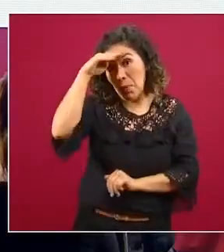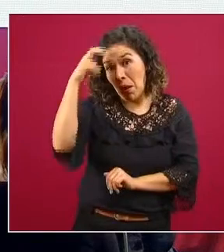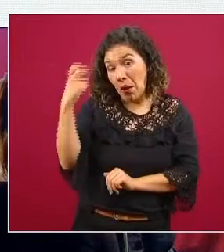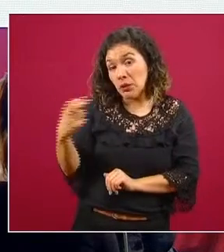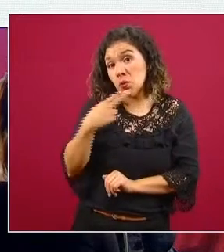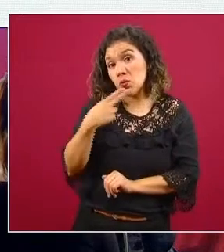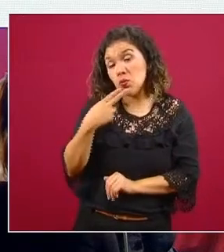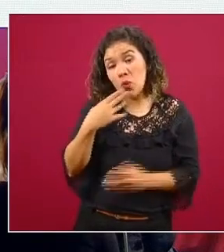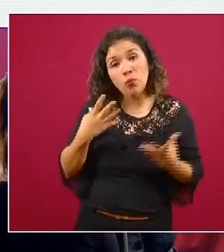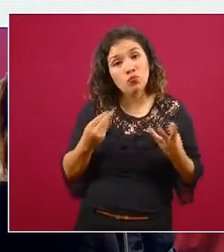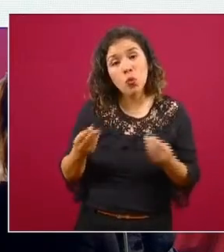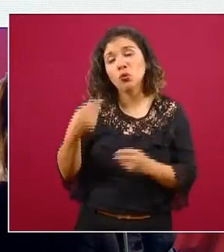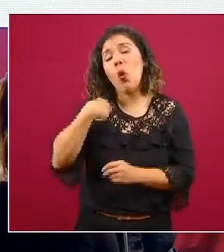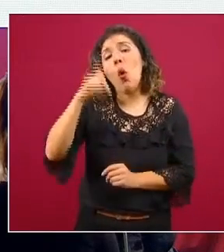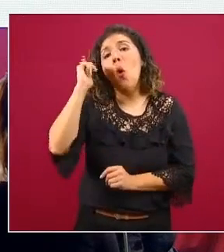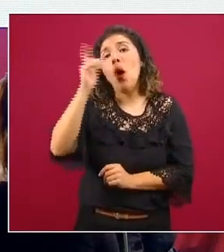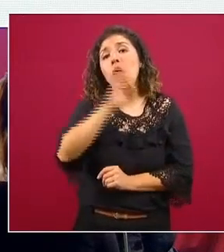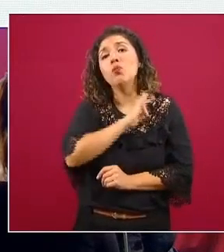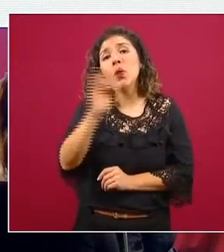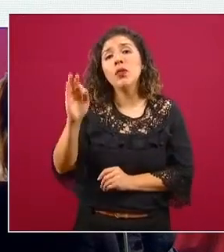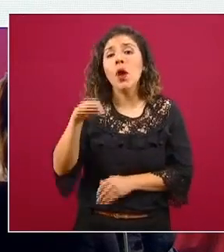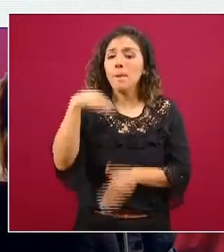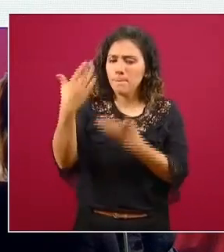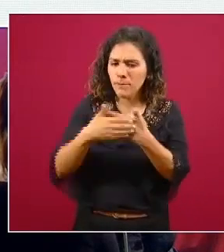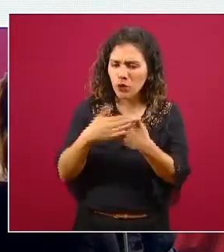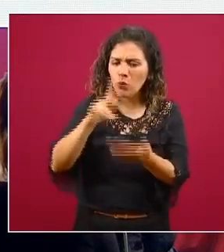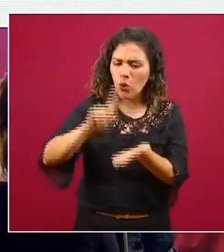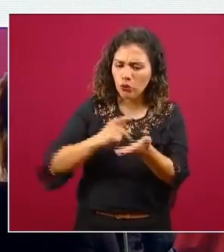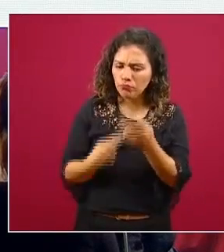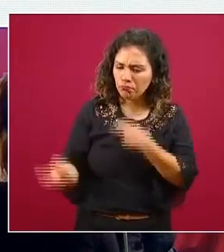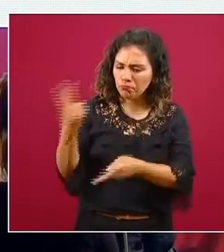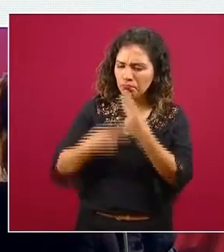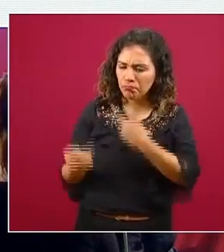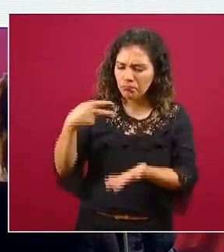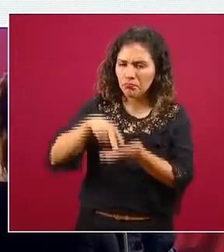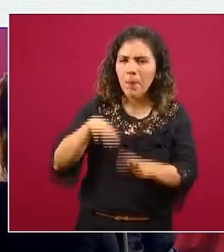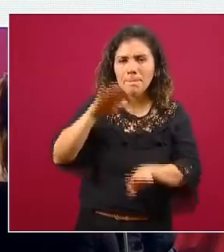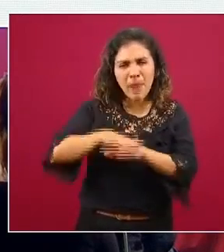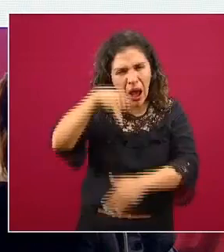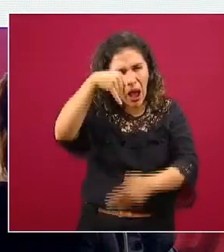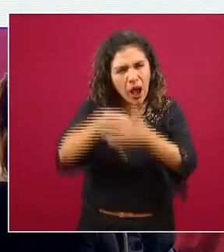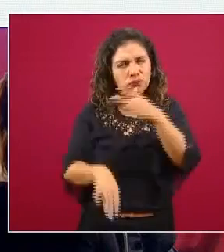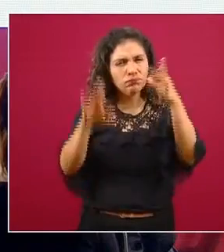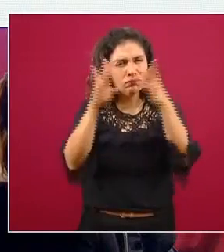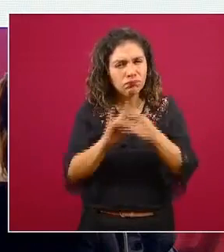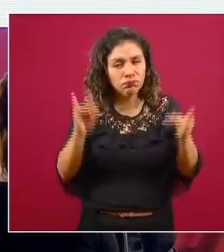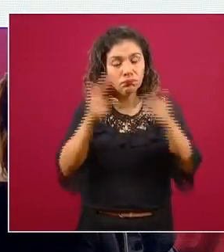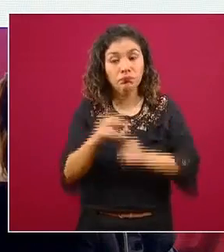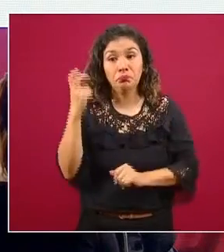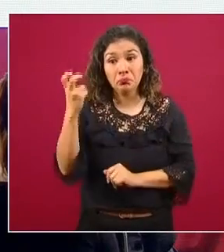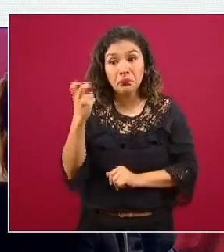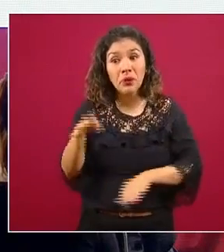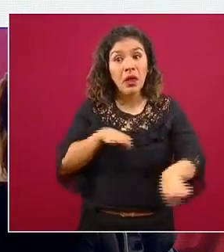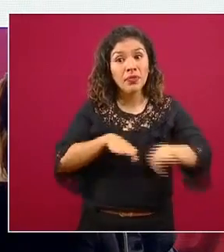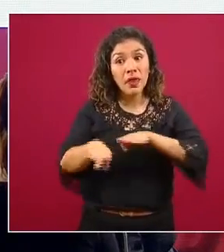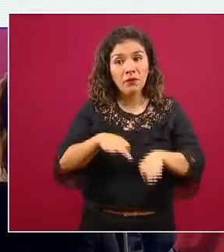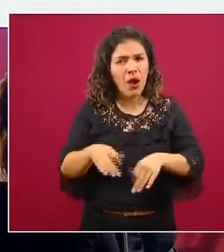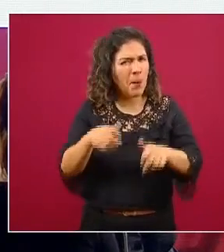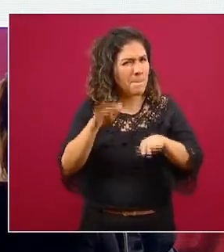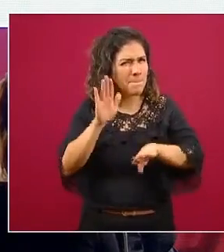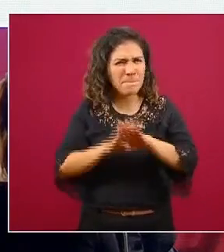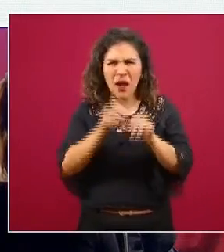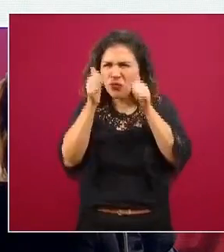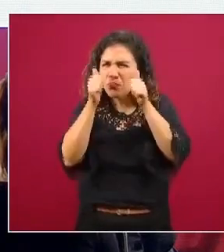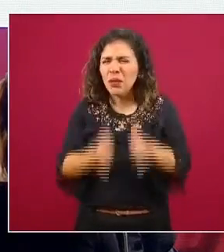ojalá tengamos oportunidad en alguna otra ocasión de comentar a fondo con ustedes trabajaron intensamente la doctora